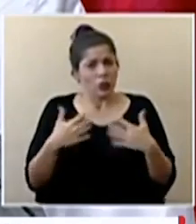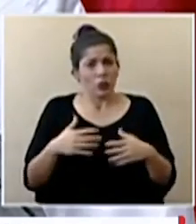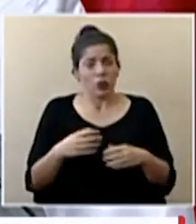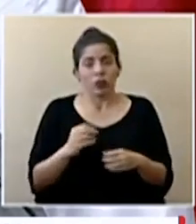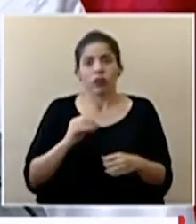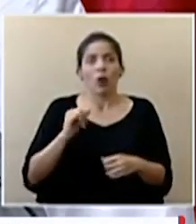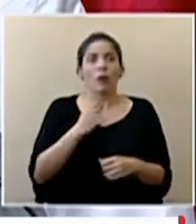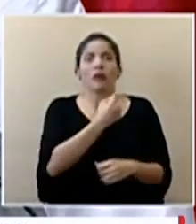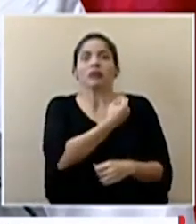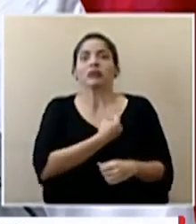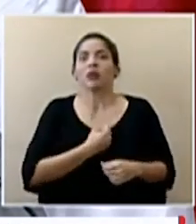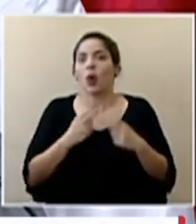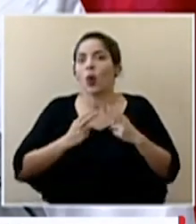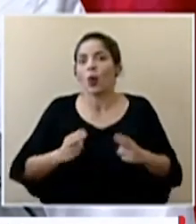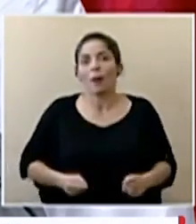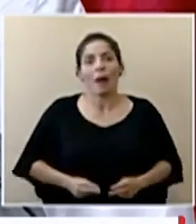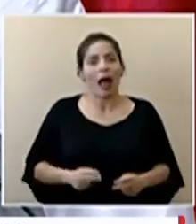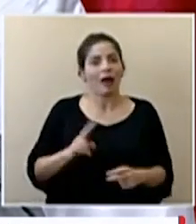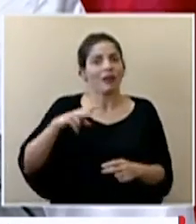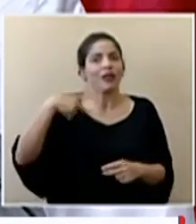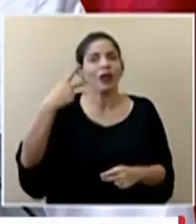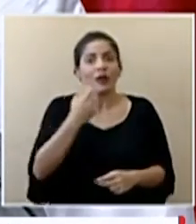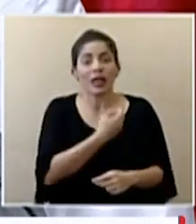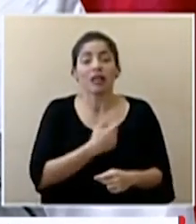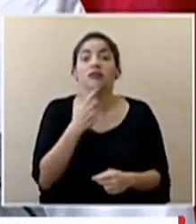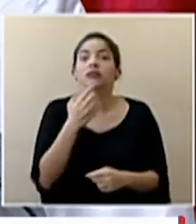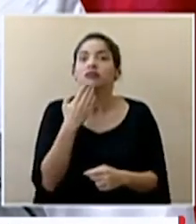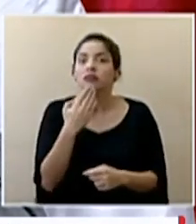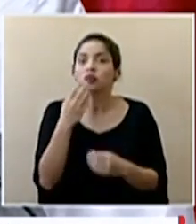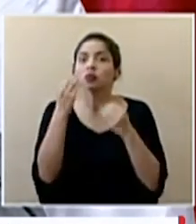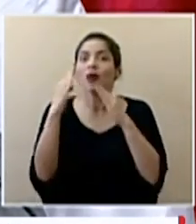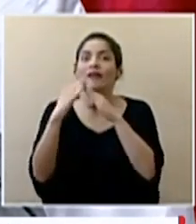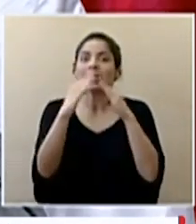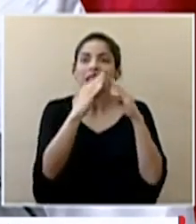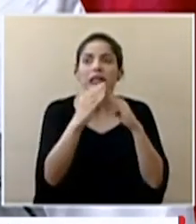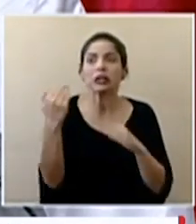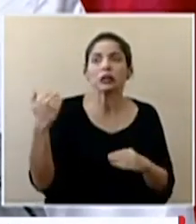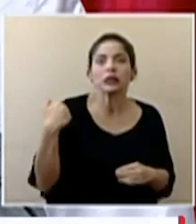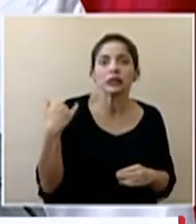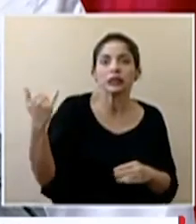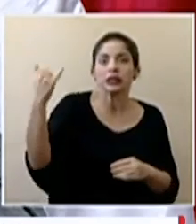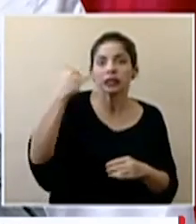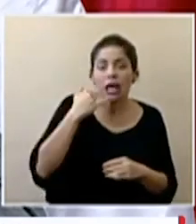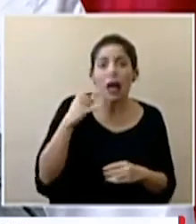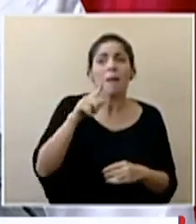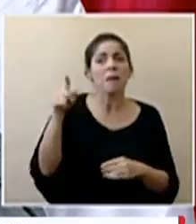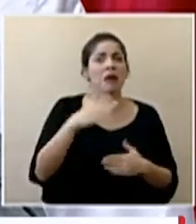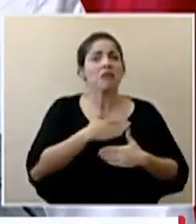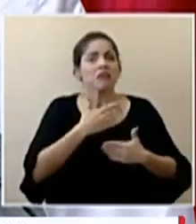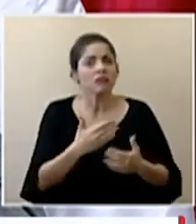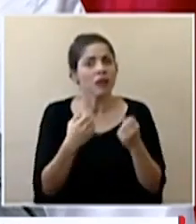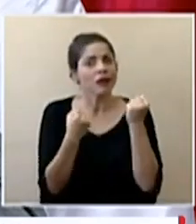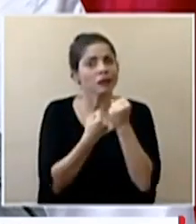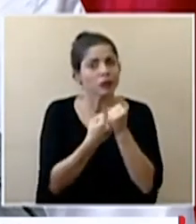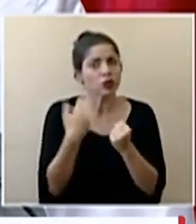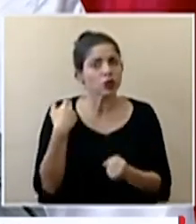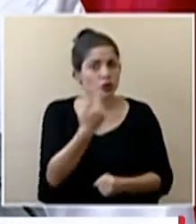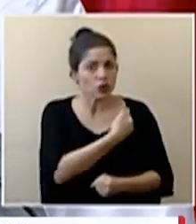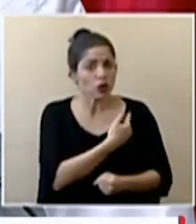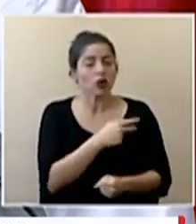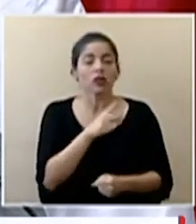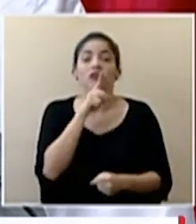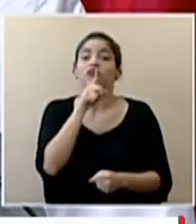sobrehumano debo agradecer a muchos vecinos que nos alertan que nos llaman que están dispuestos a colaborarnos y